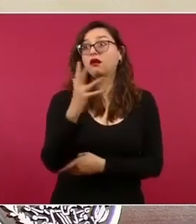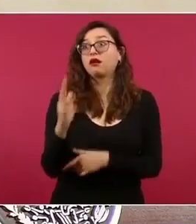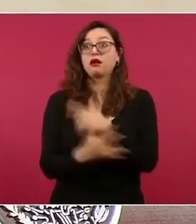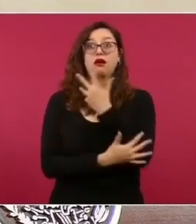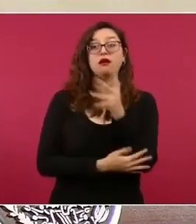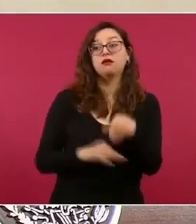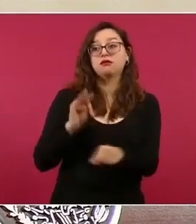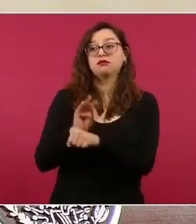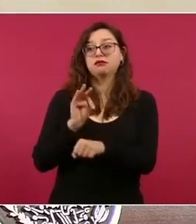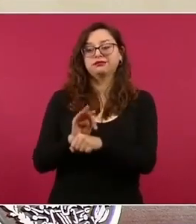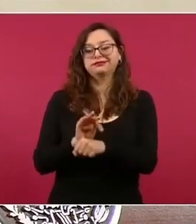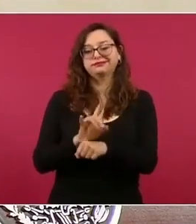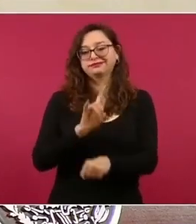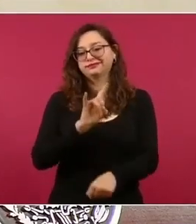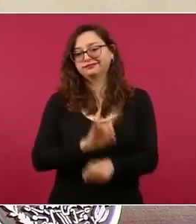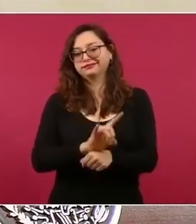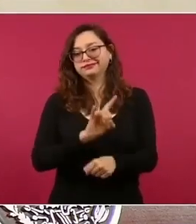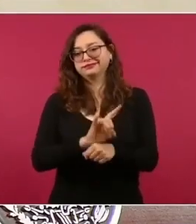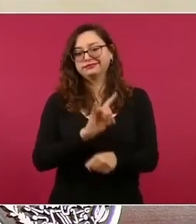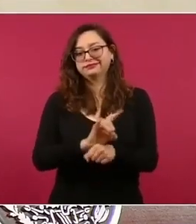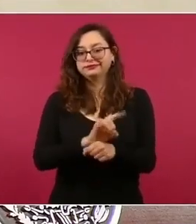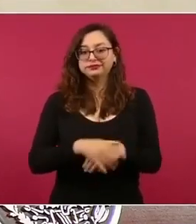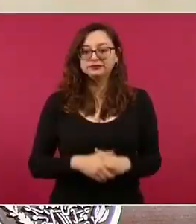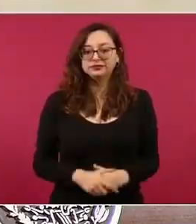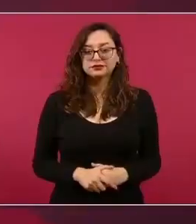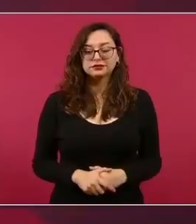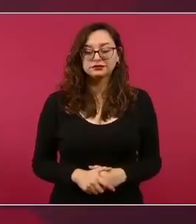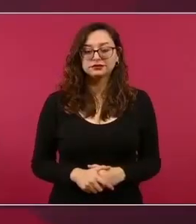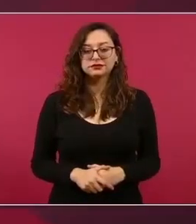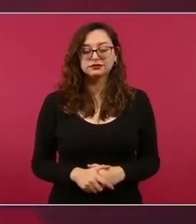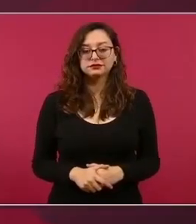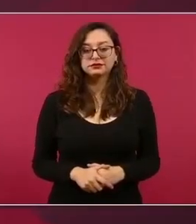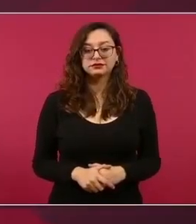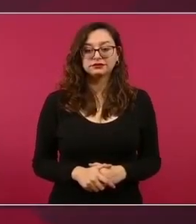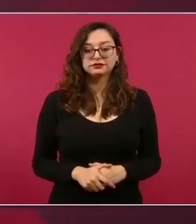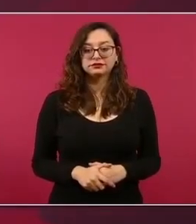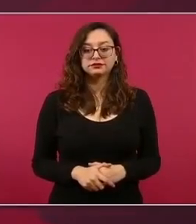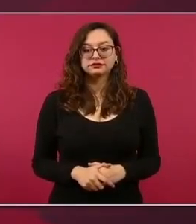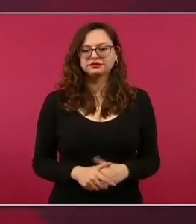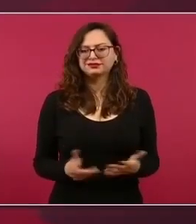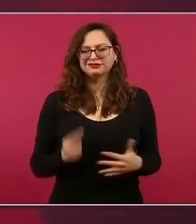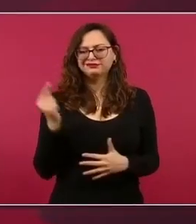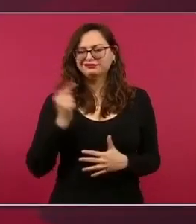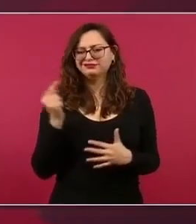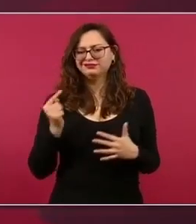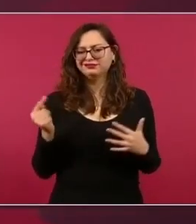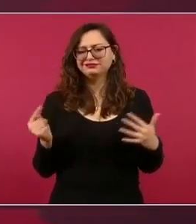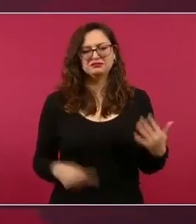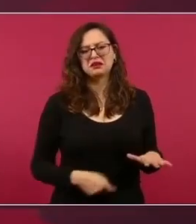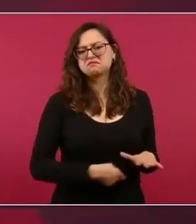etcétera, etcétera,